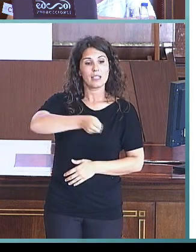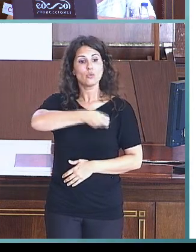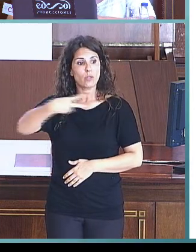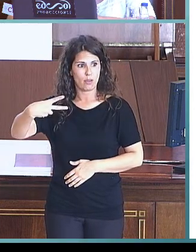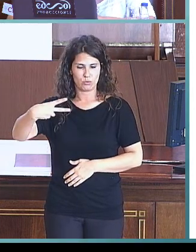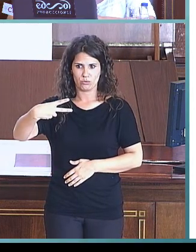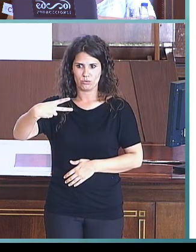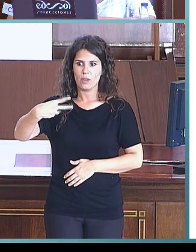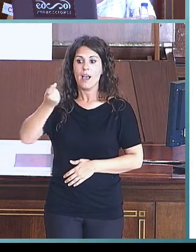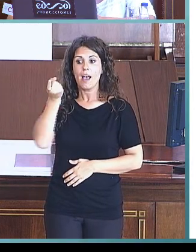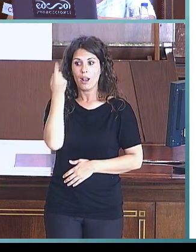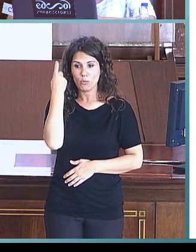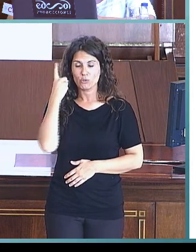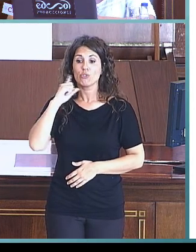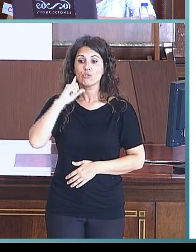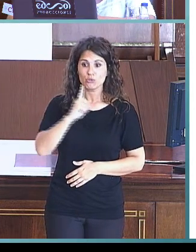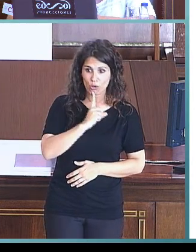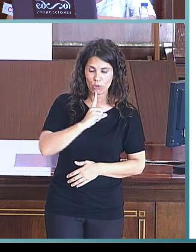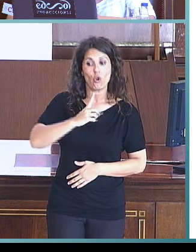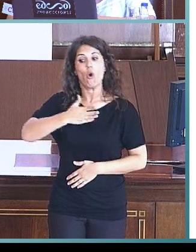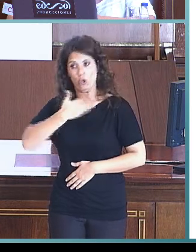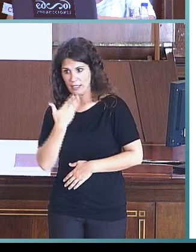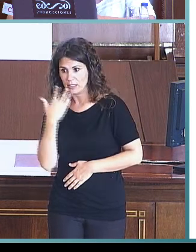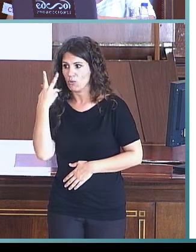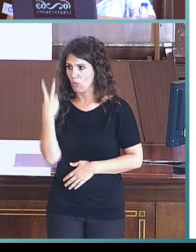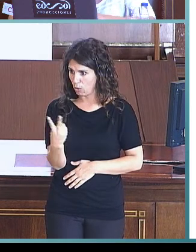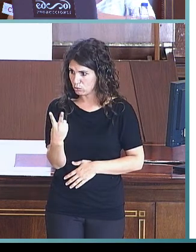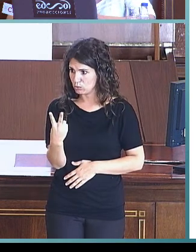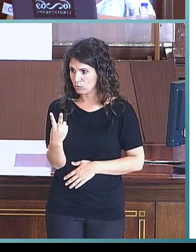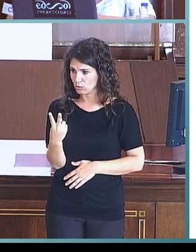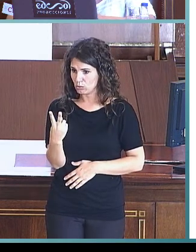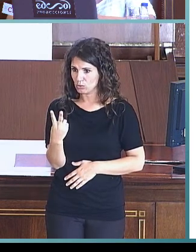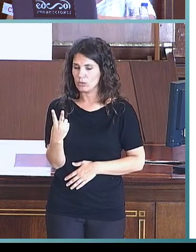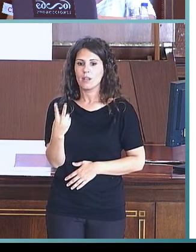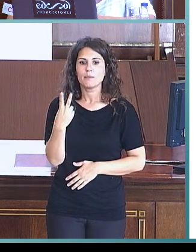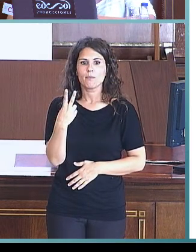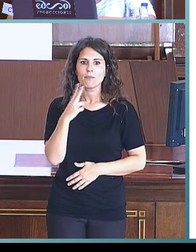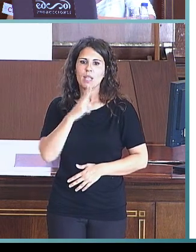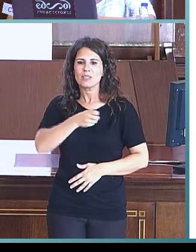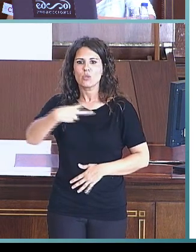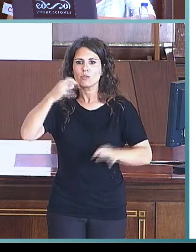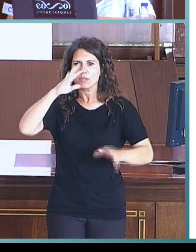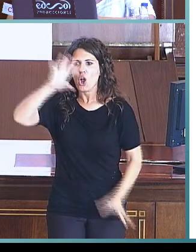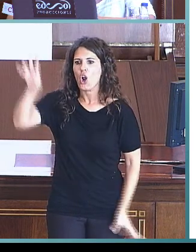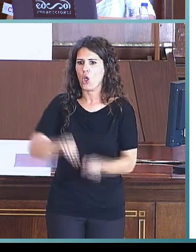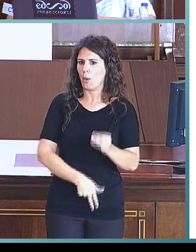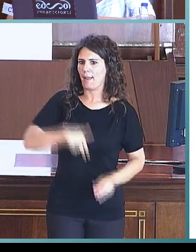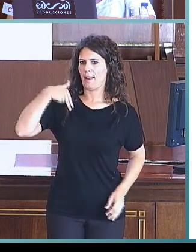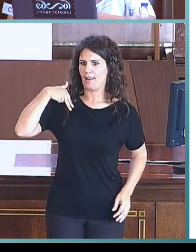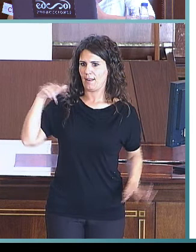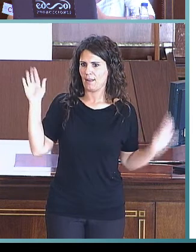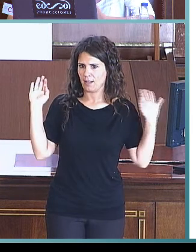los alumnos sordos y oyentes en global, en general. Y lo primero que